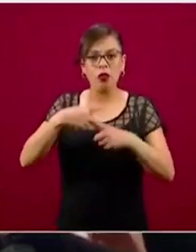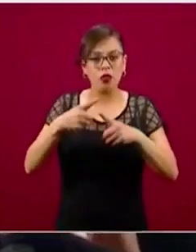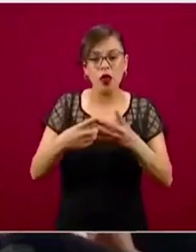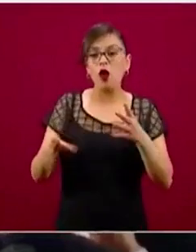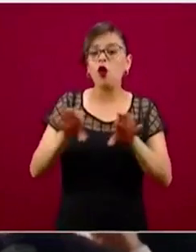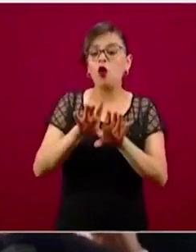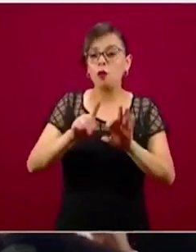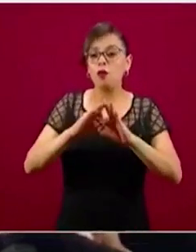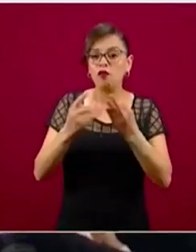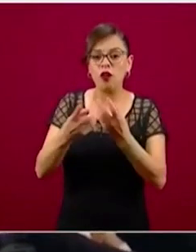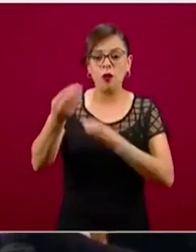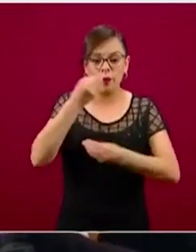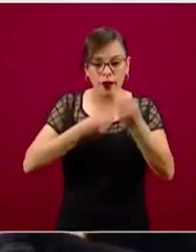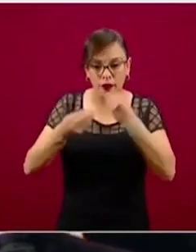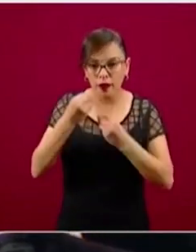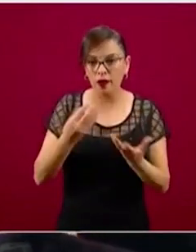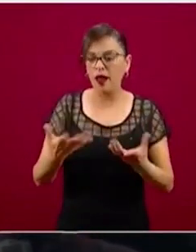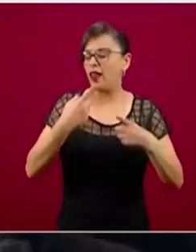compuesto.